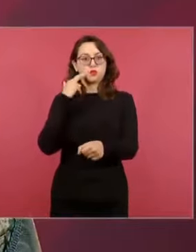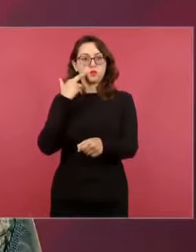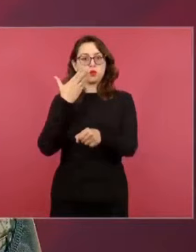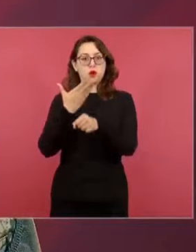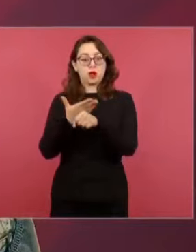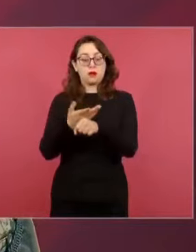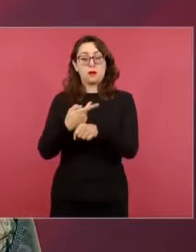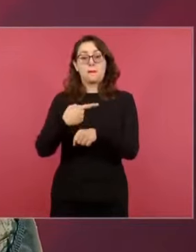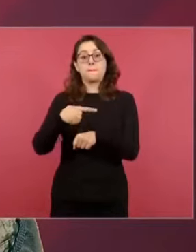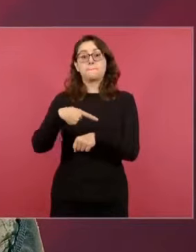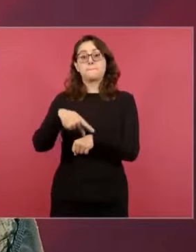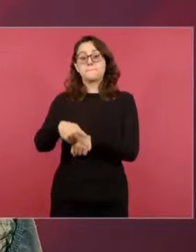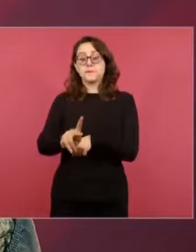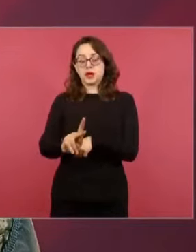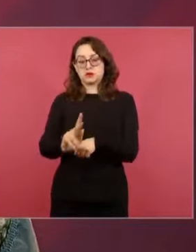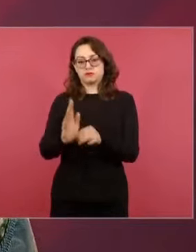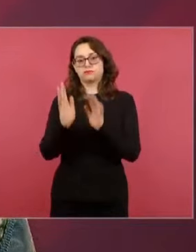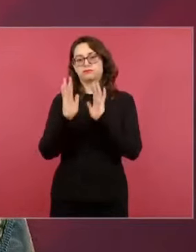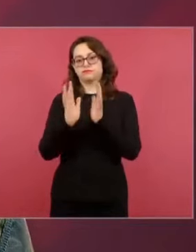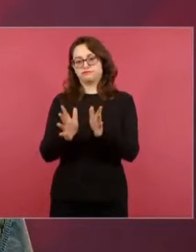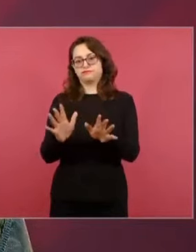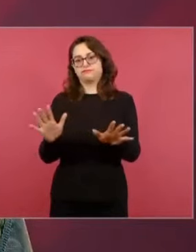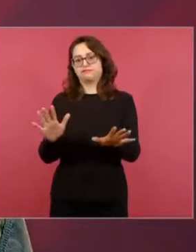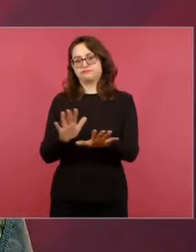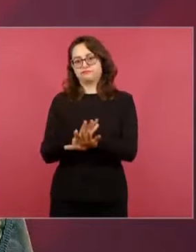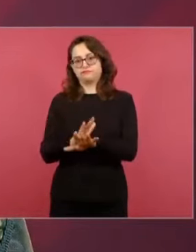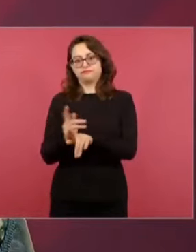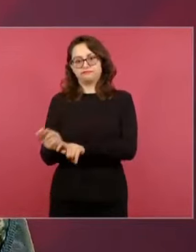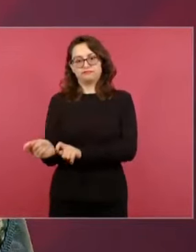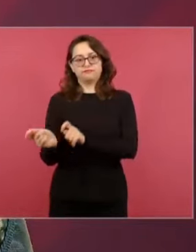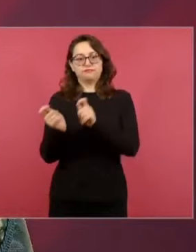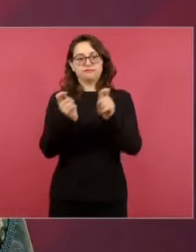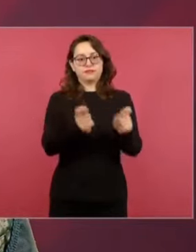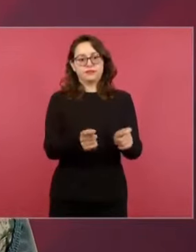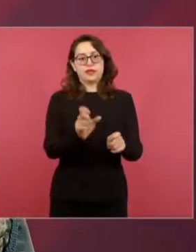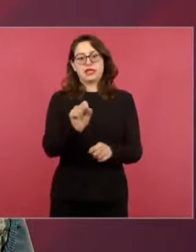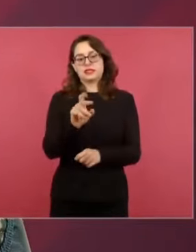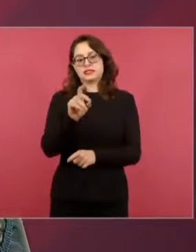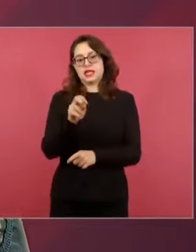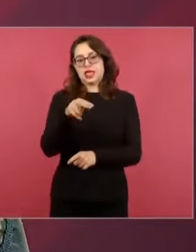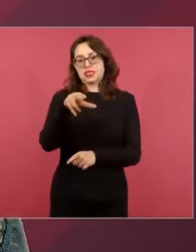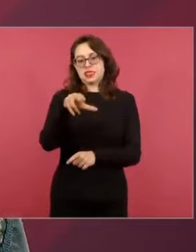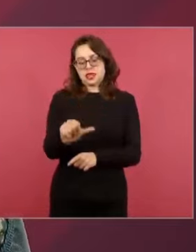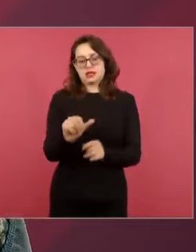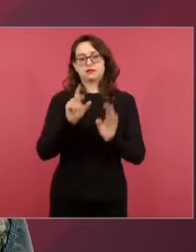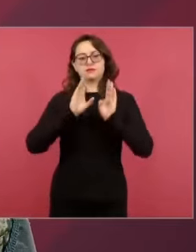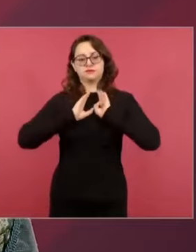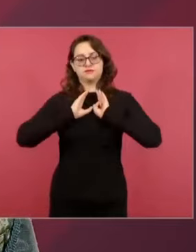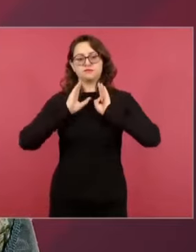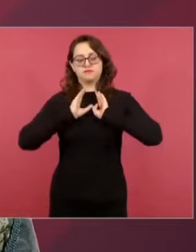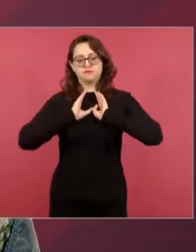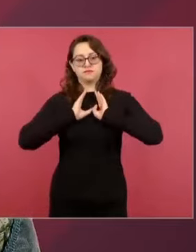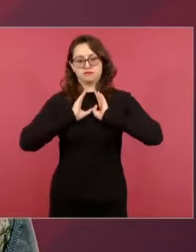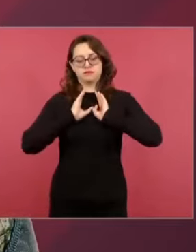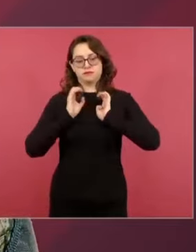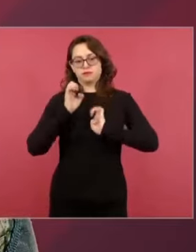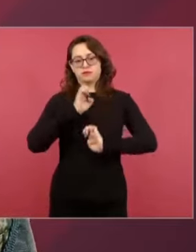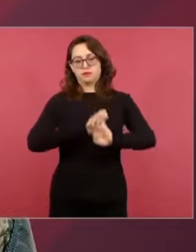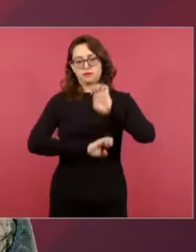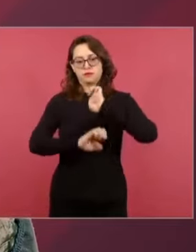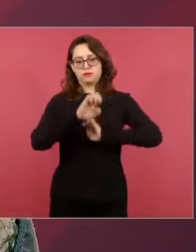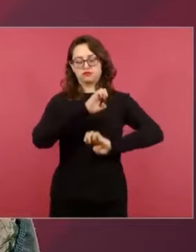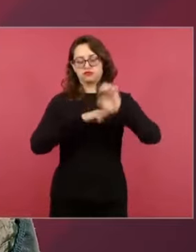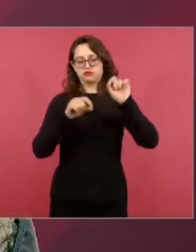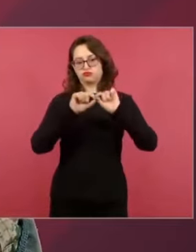Defensa Nacional, en particular a la empresa Tren Maya, Sociedad Anónima de Capital Variable. En